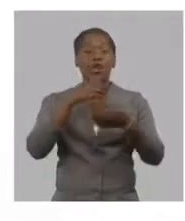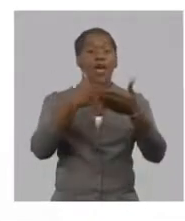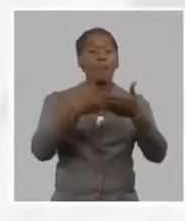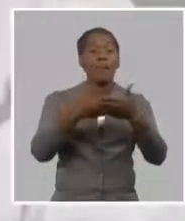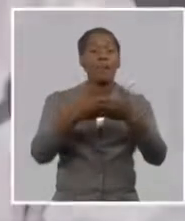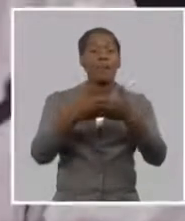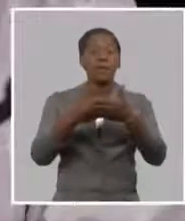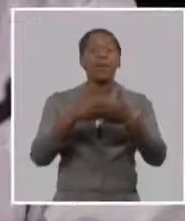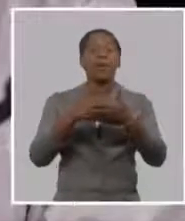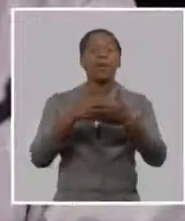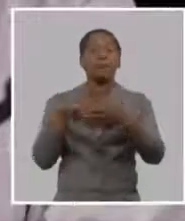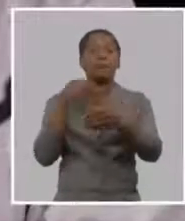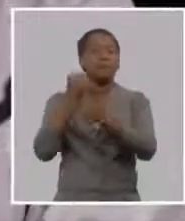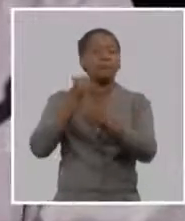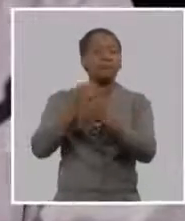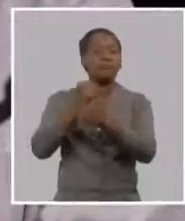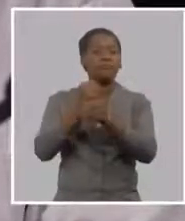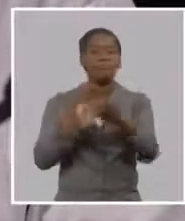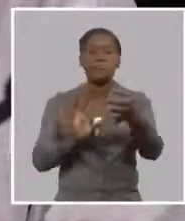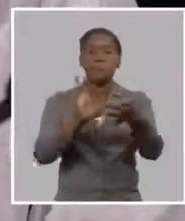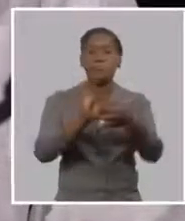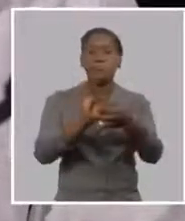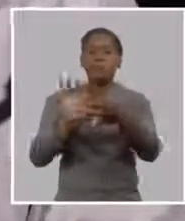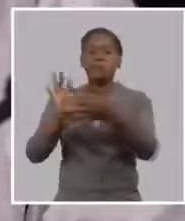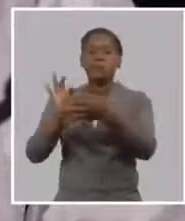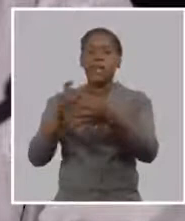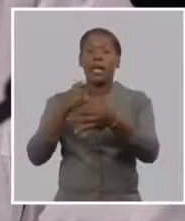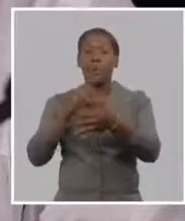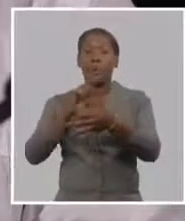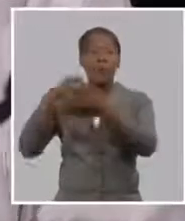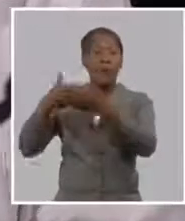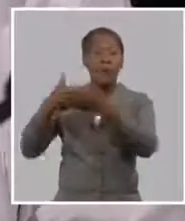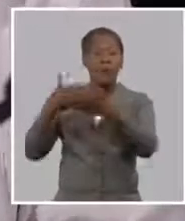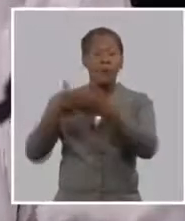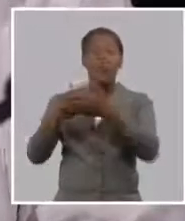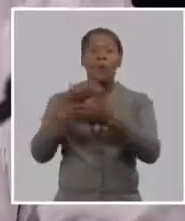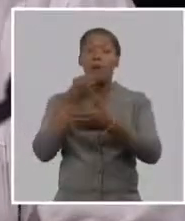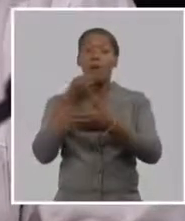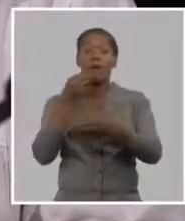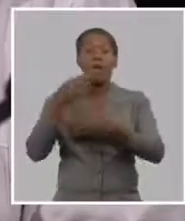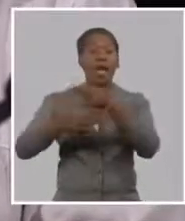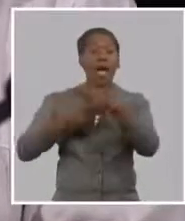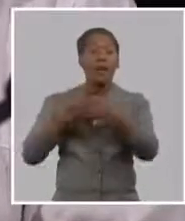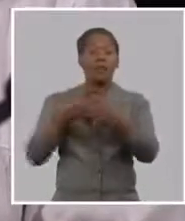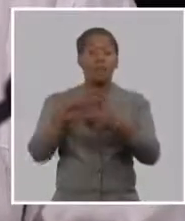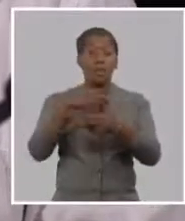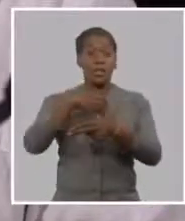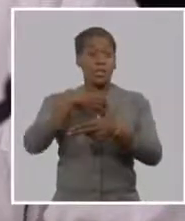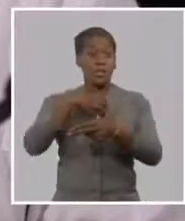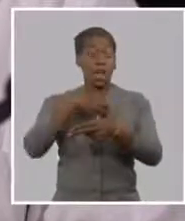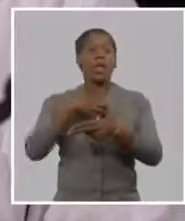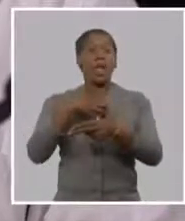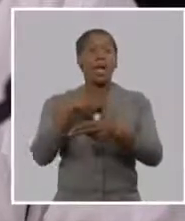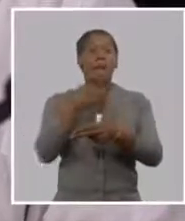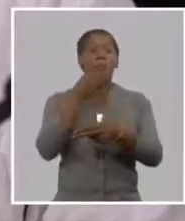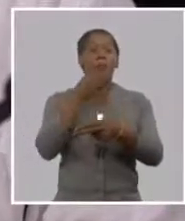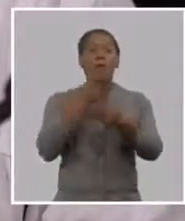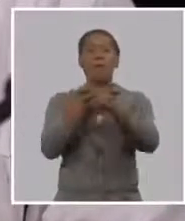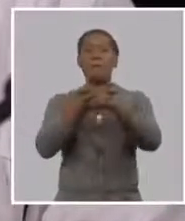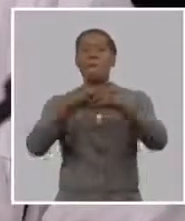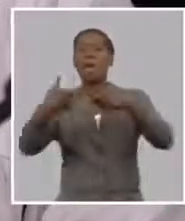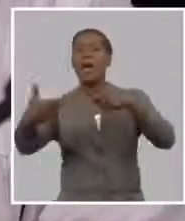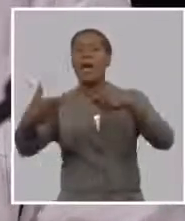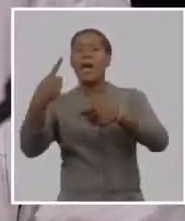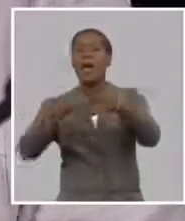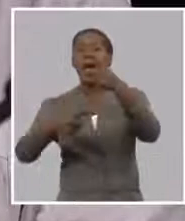permitan con alianzas estratégicas bueno poder también reasegurar digamos extender los riesgos que asumimos